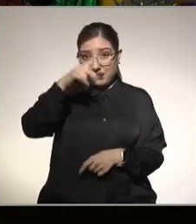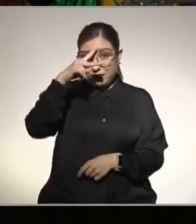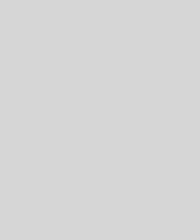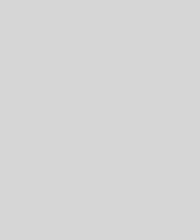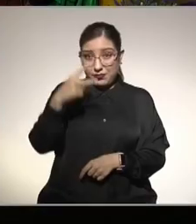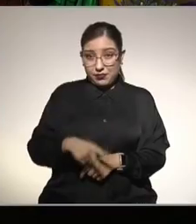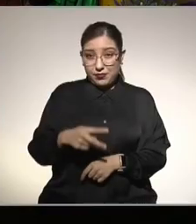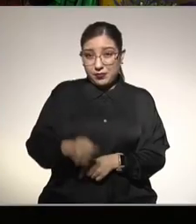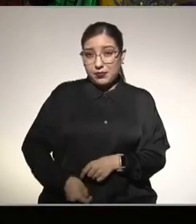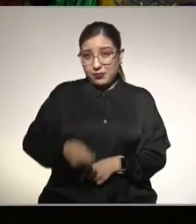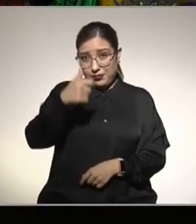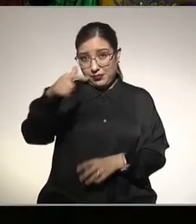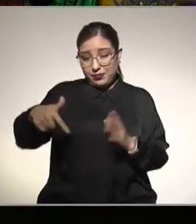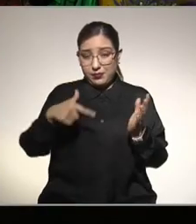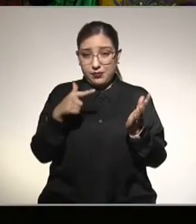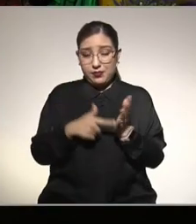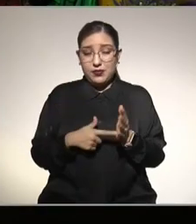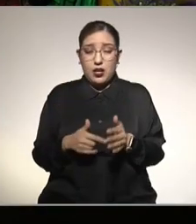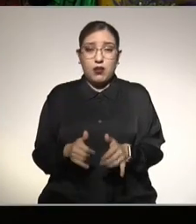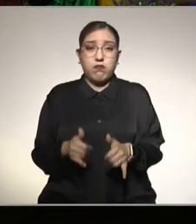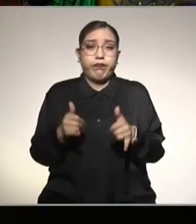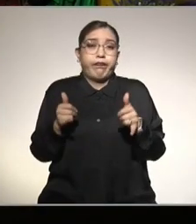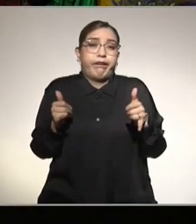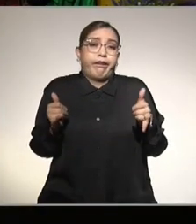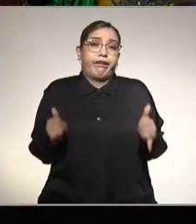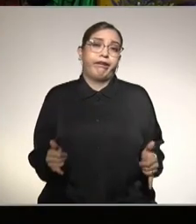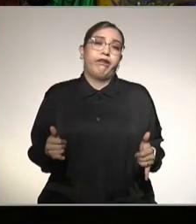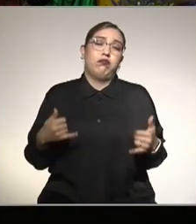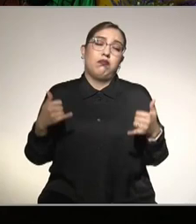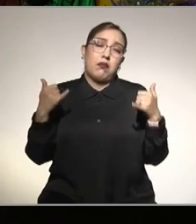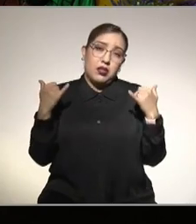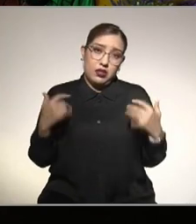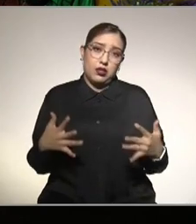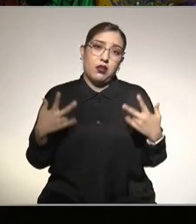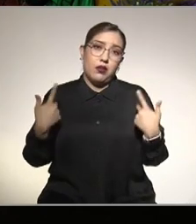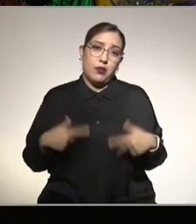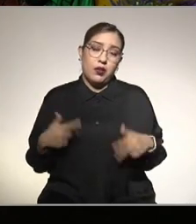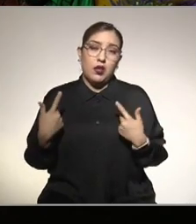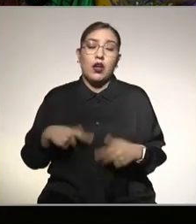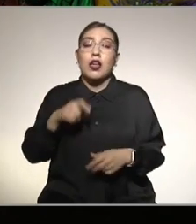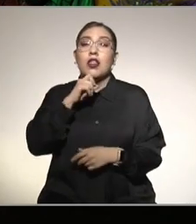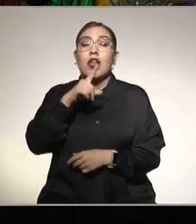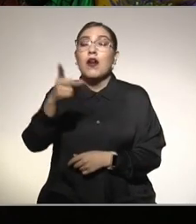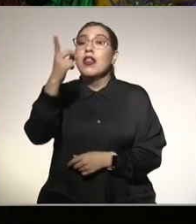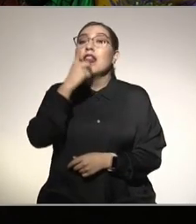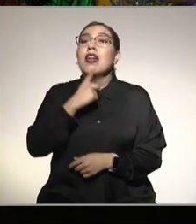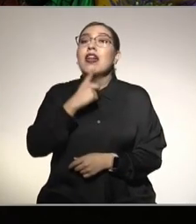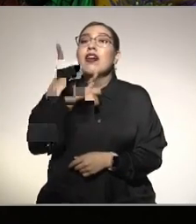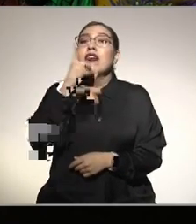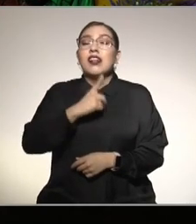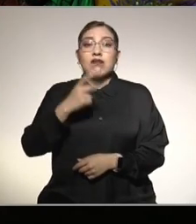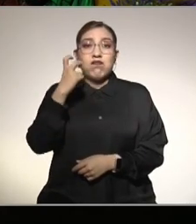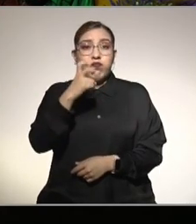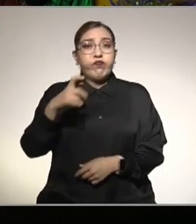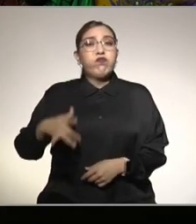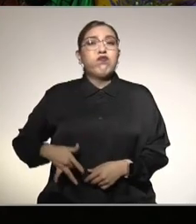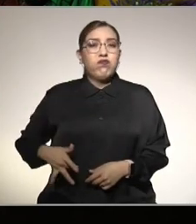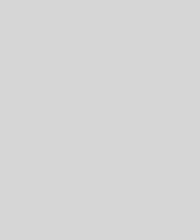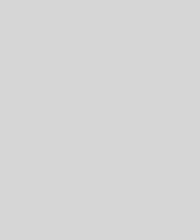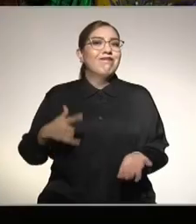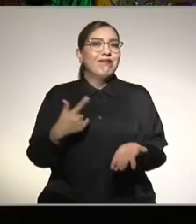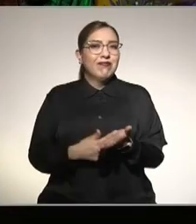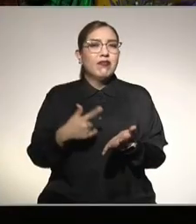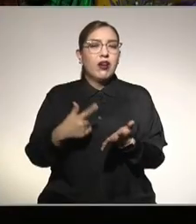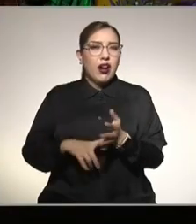sobrepeso uno de los primeros lugares en diabetes mellitus y el hígado graso relacionado con